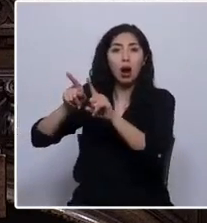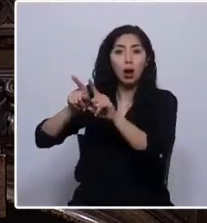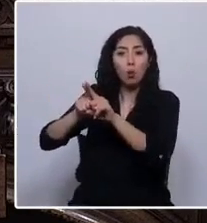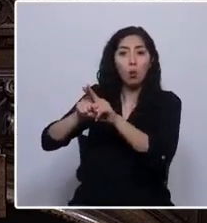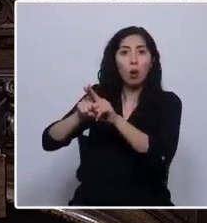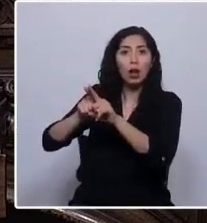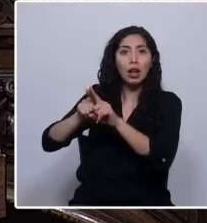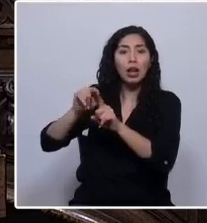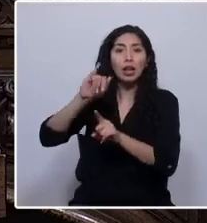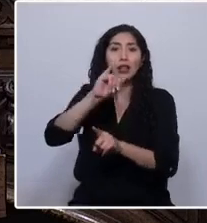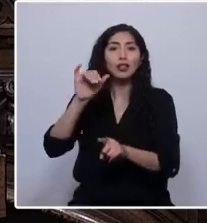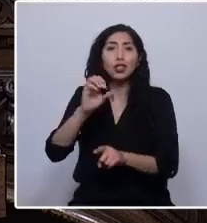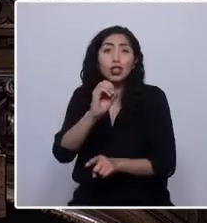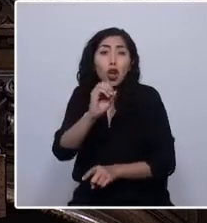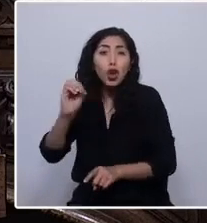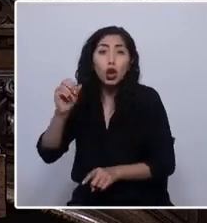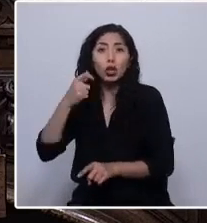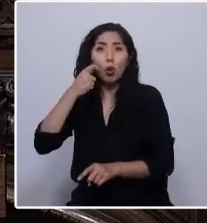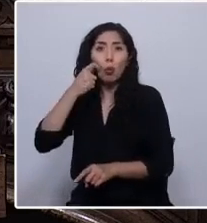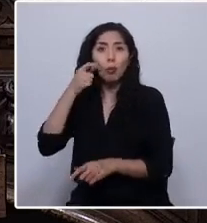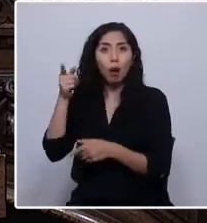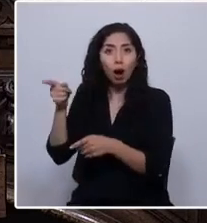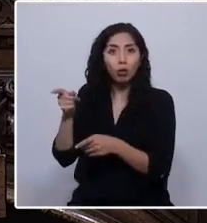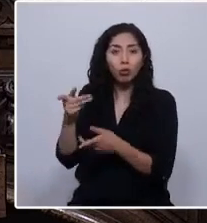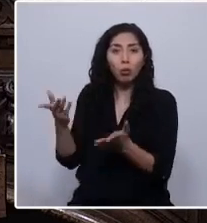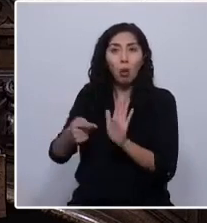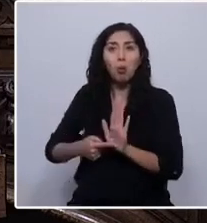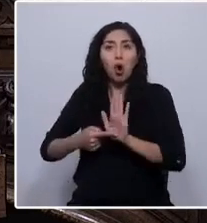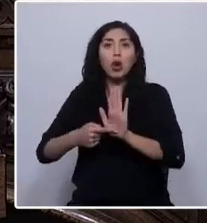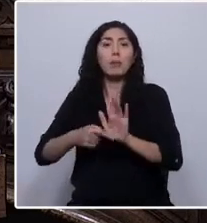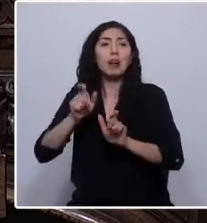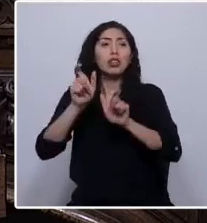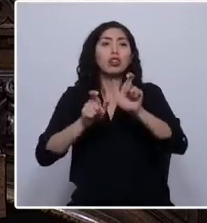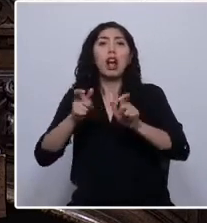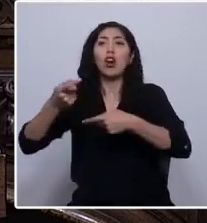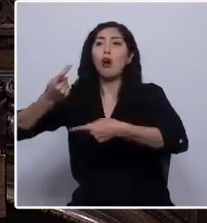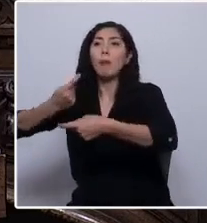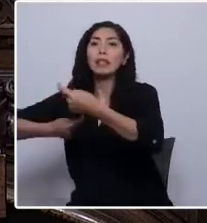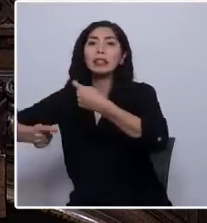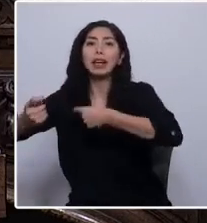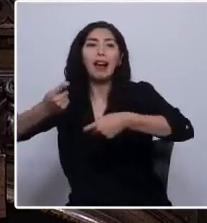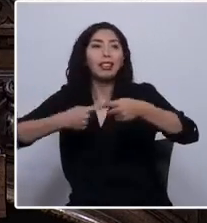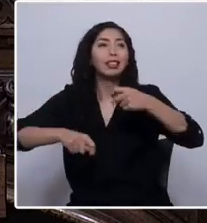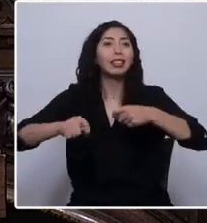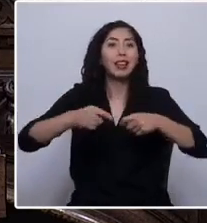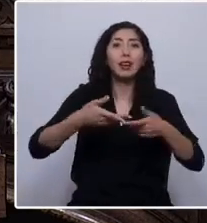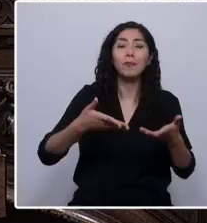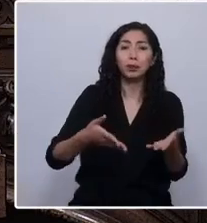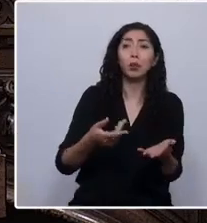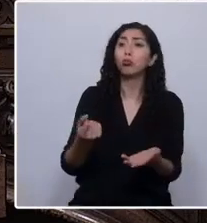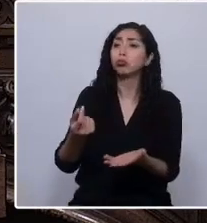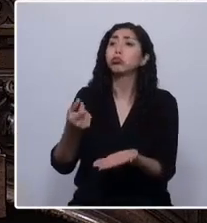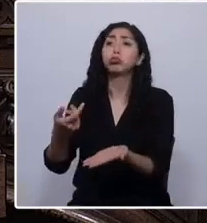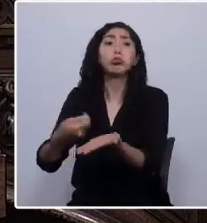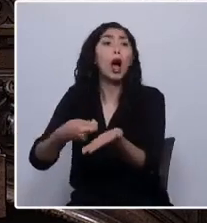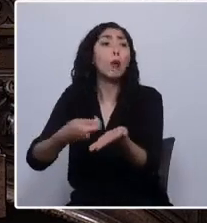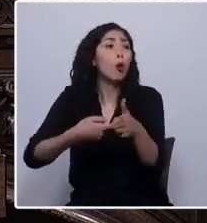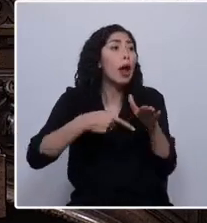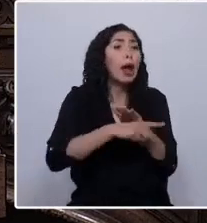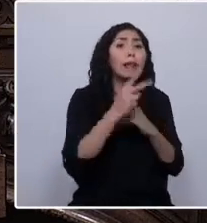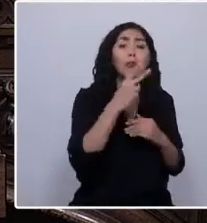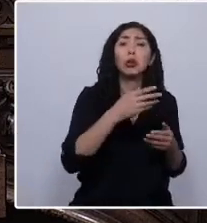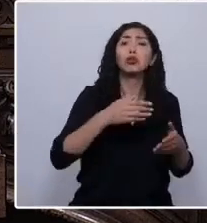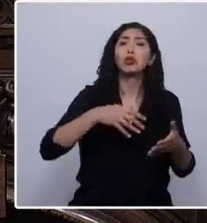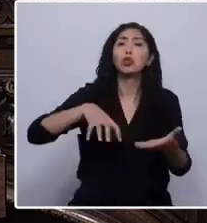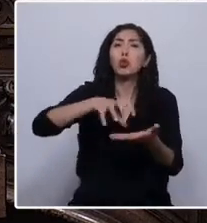zoológicos humanos, siendo expuestos por comerciantes inescrupulosos que cobraban suculentas entradas en ciudades como París,